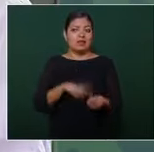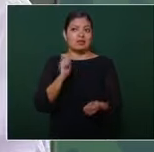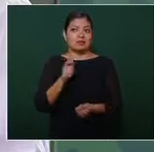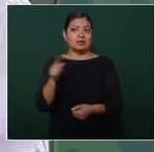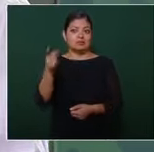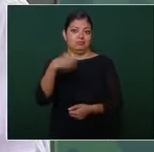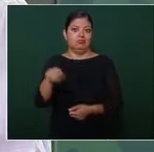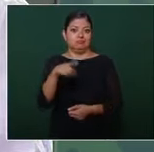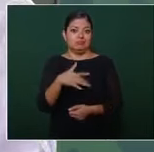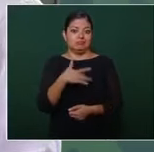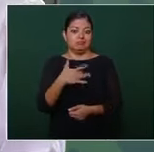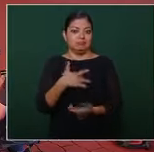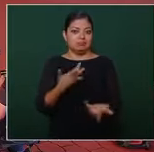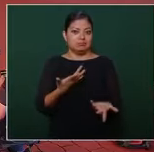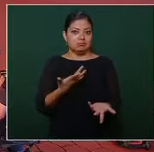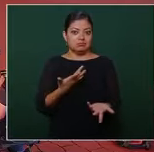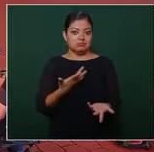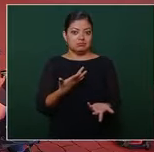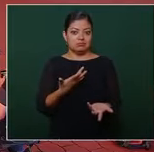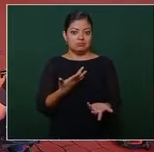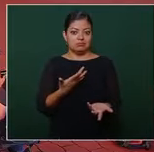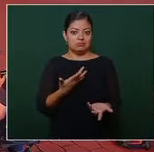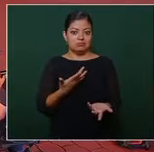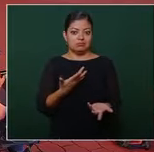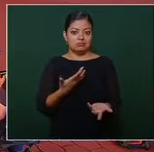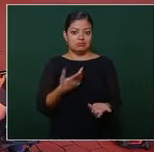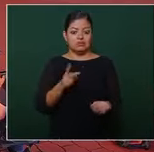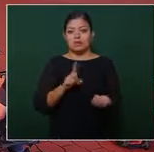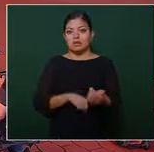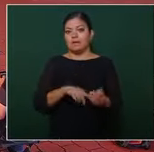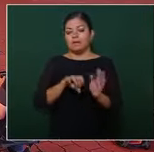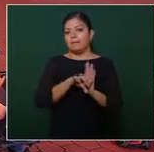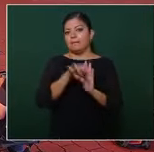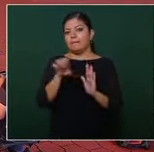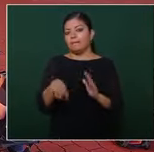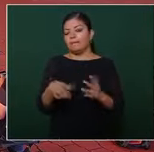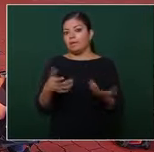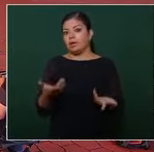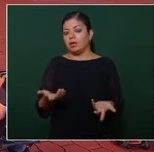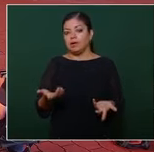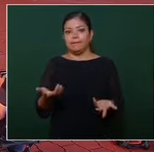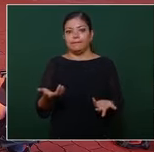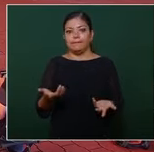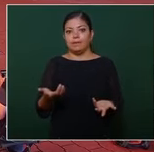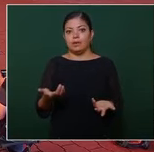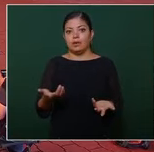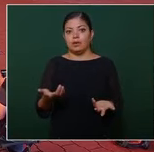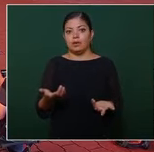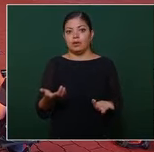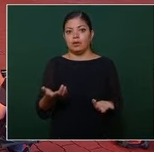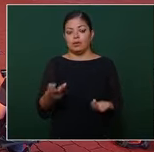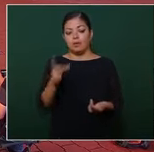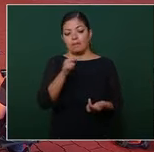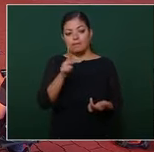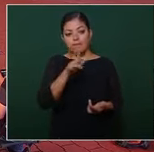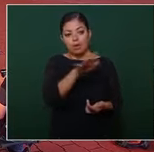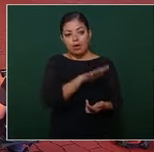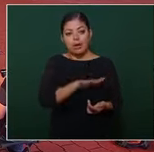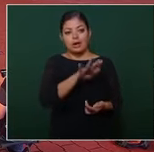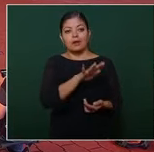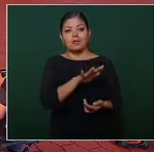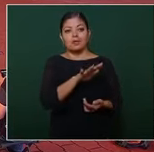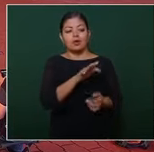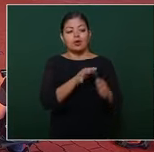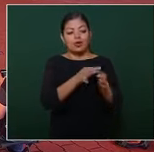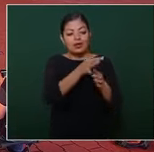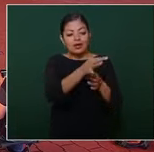no es posible posible que se afecte a un pueblo una región un estado